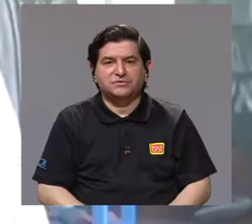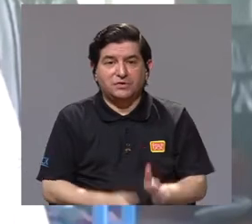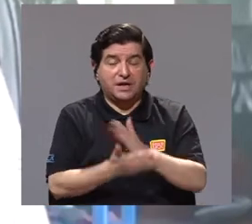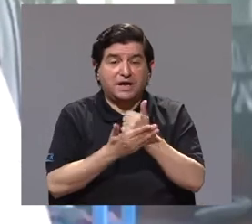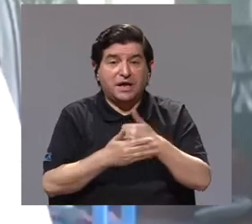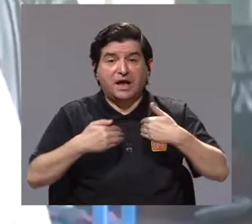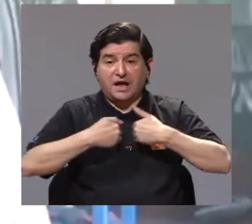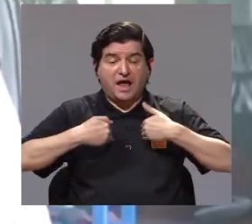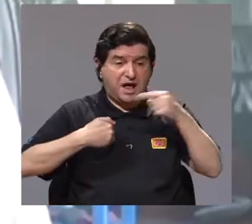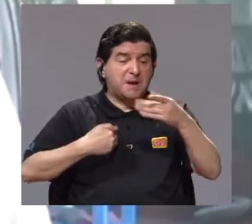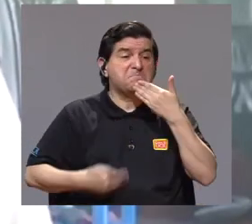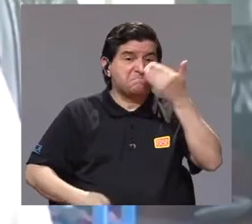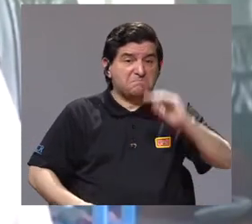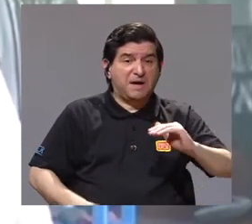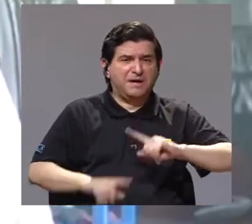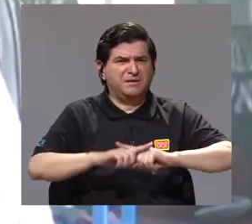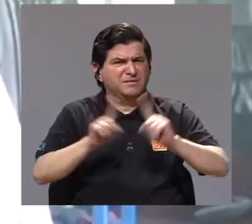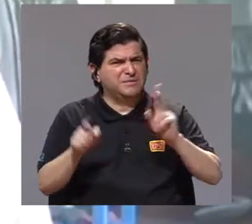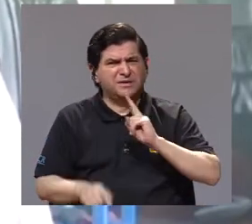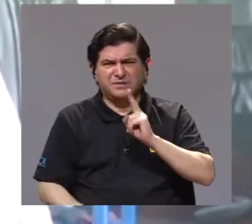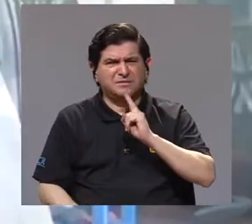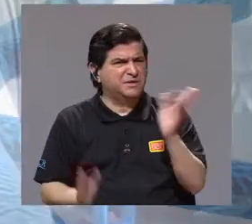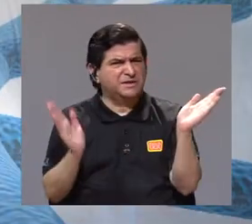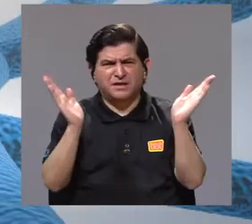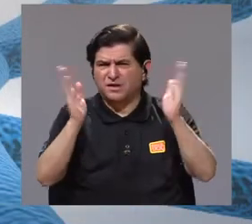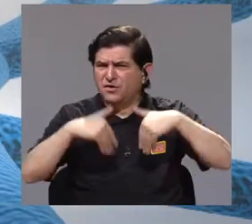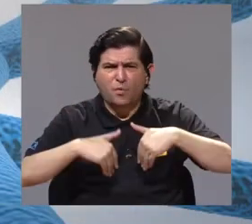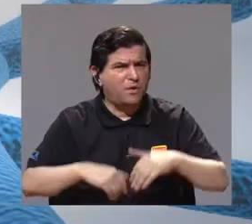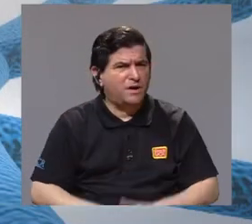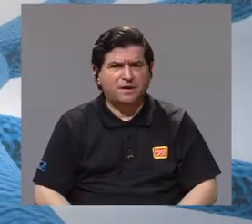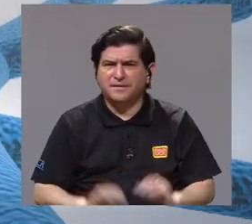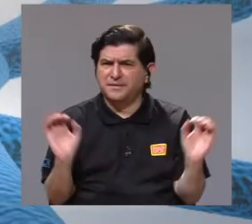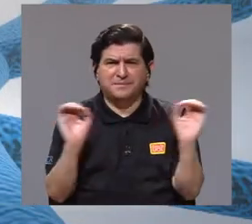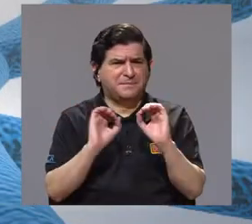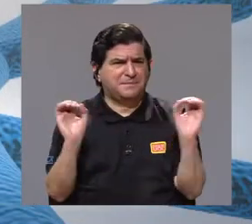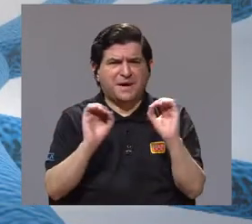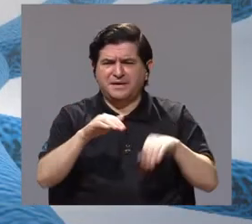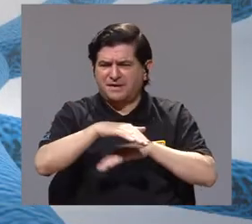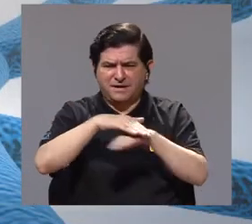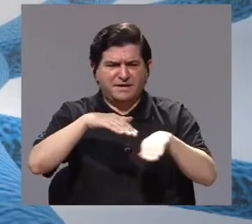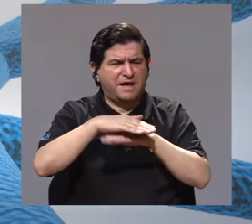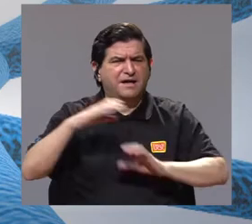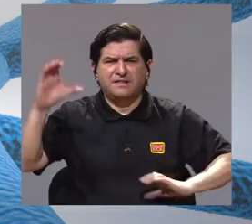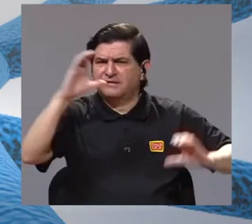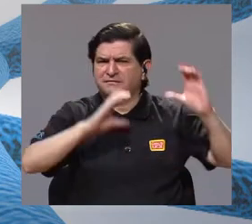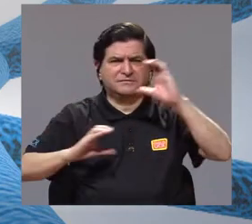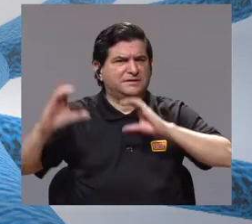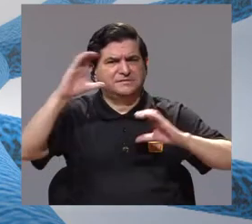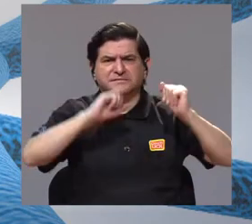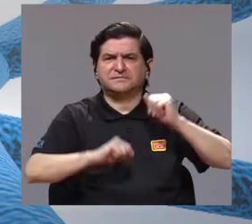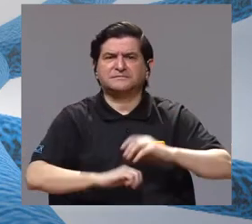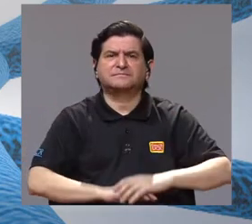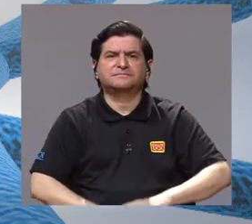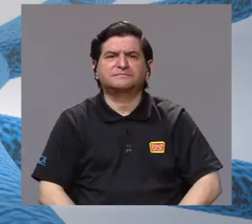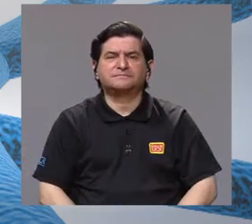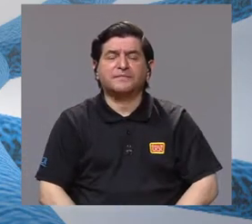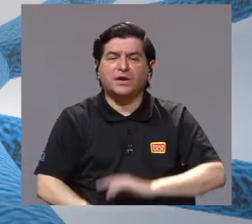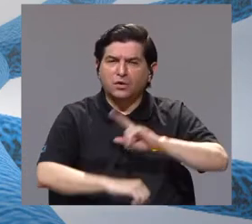hay ciertos animales que son malos, pero realmente no hay ninguna base científica para esto.